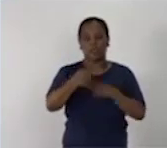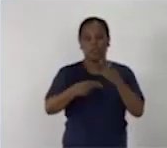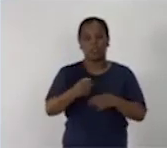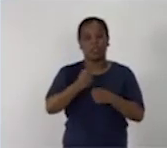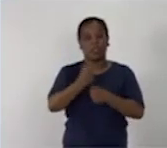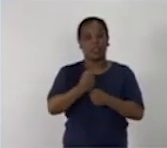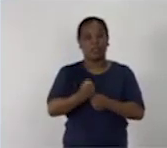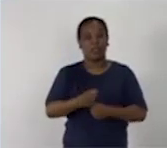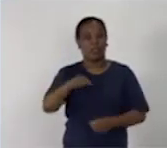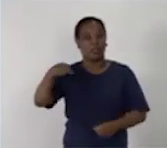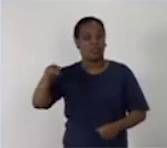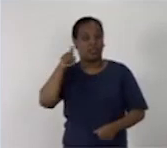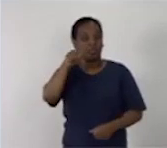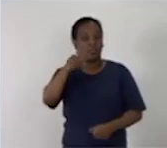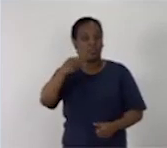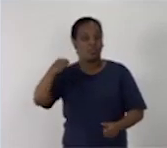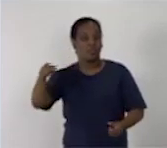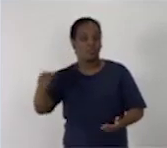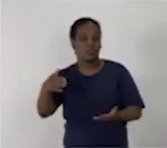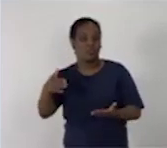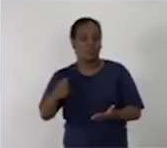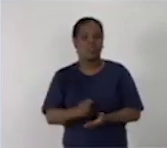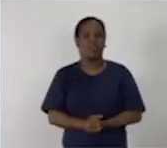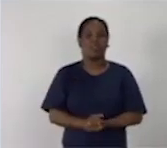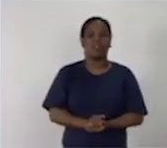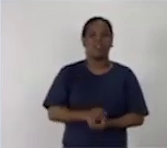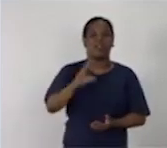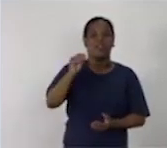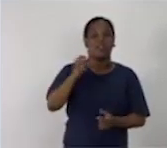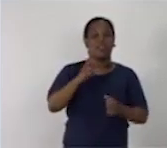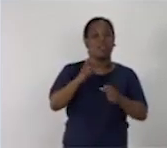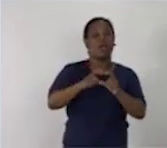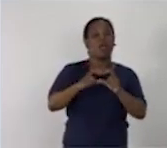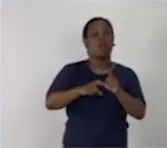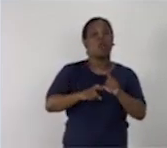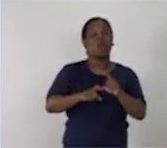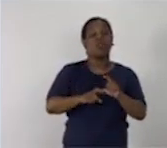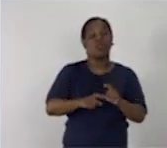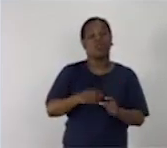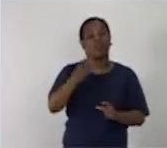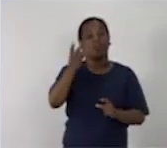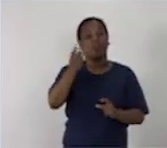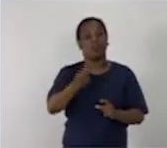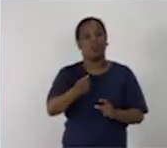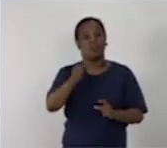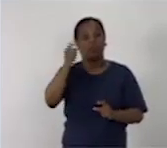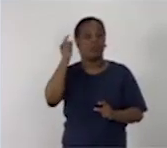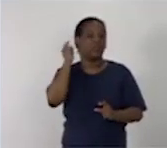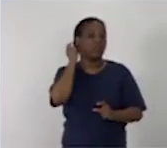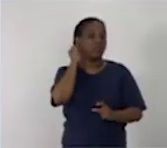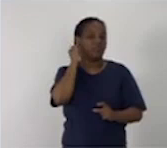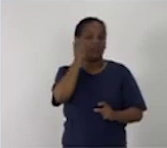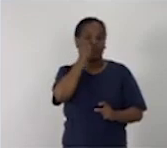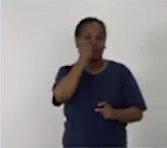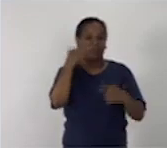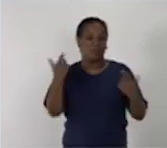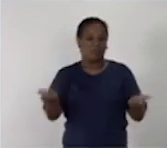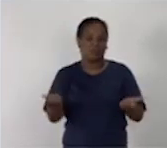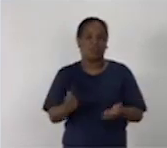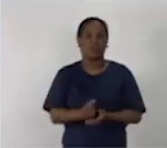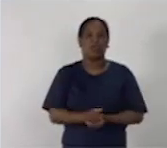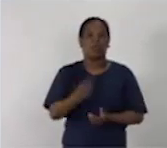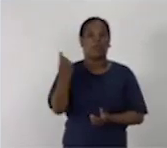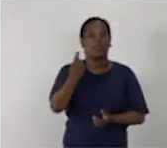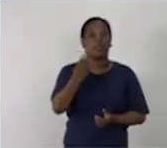Escríbelos en tu libreta. Di la concordancia en cuanto al género y el número. Primero, deben